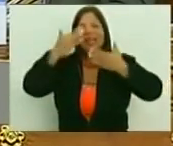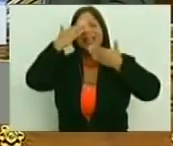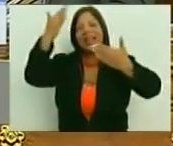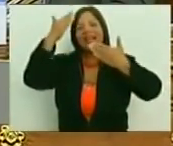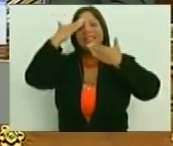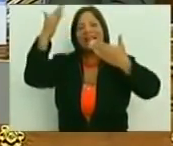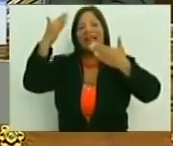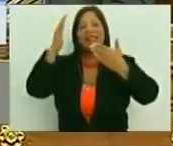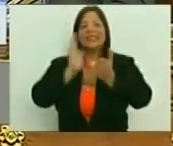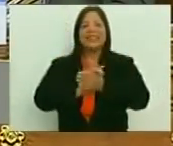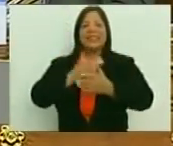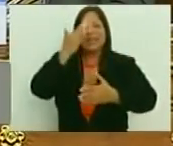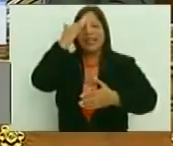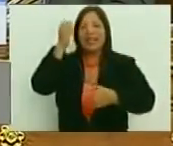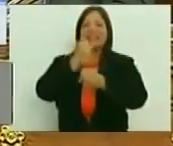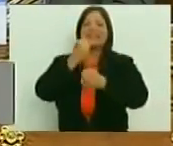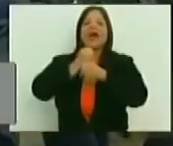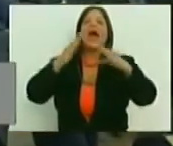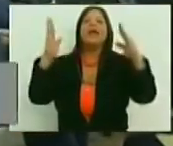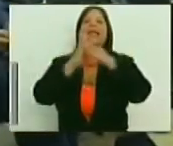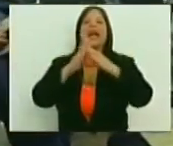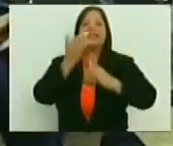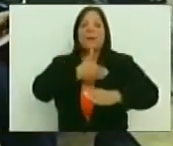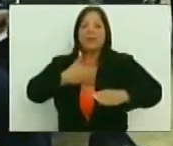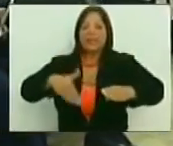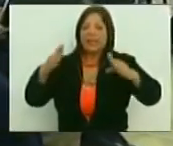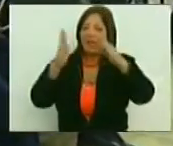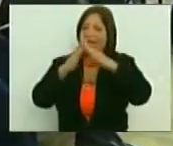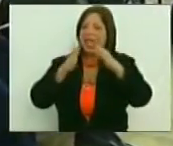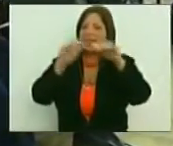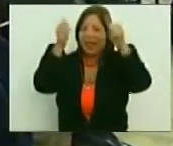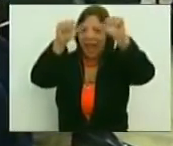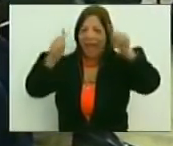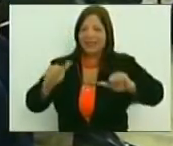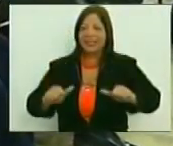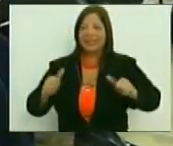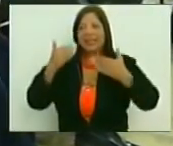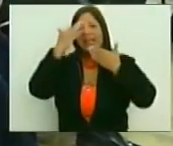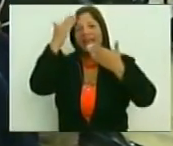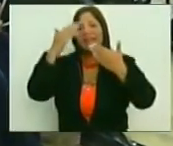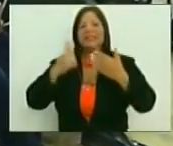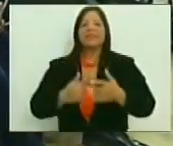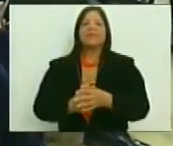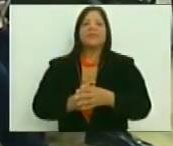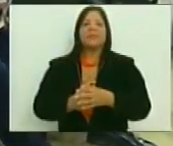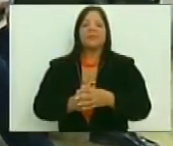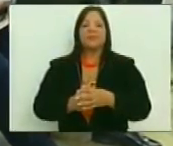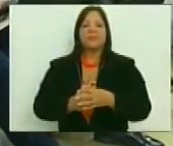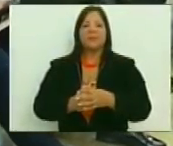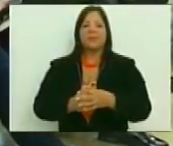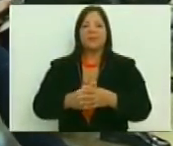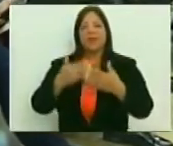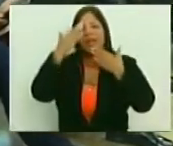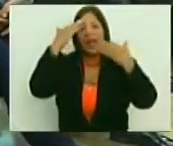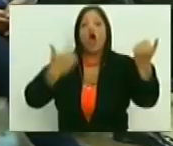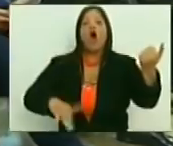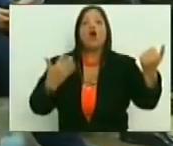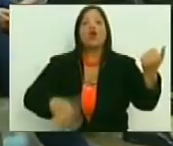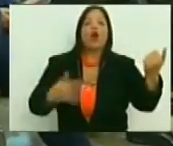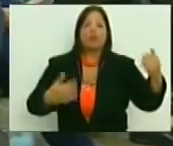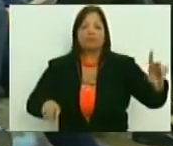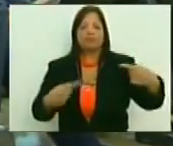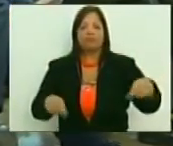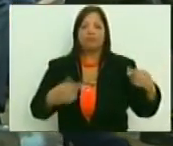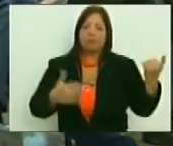Gracias, Roberto Mesutti, por todo lo que estás haciendo, todo lo que hiciste por los artistas venezolanos. Pero bueno, el rock, como siempre,